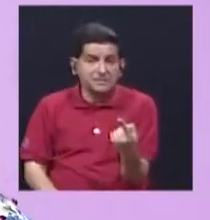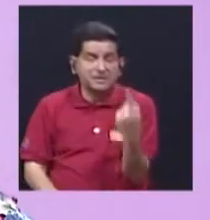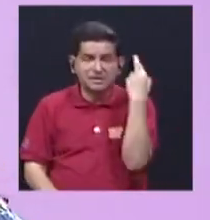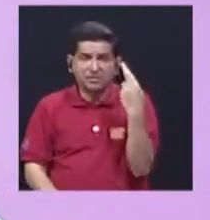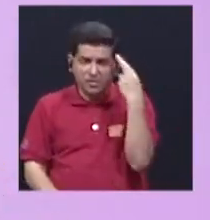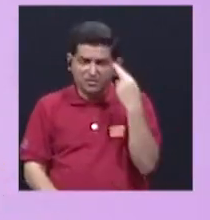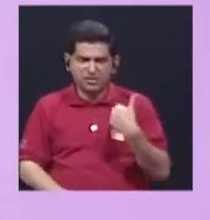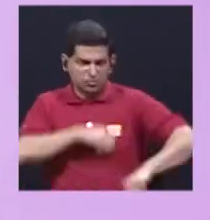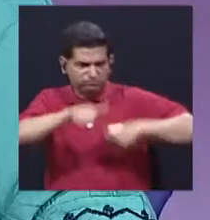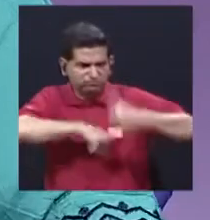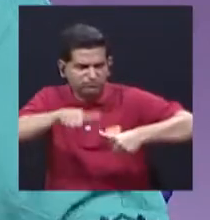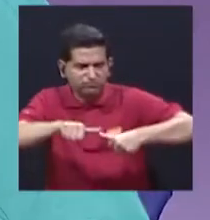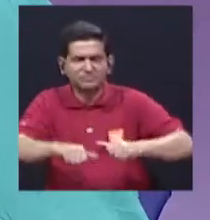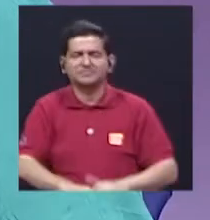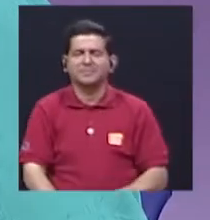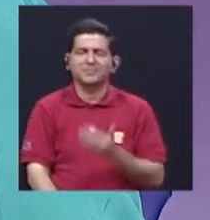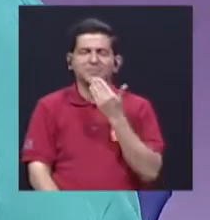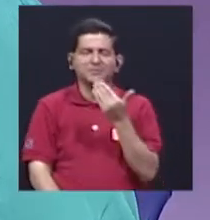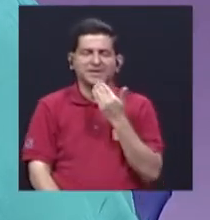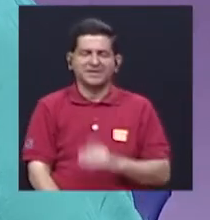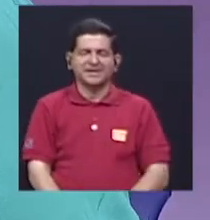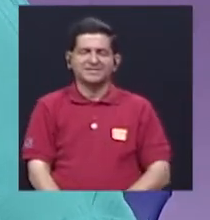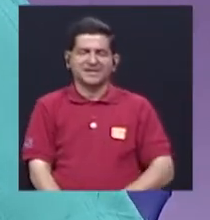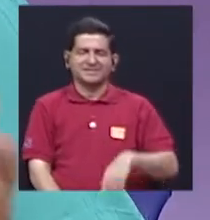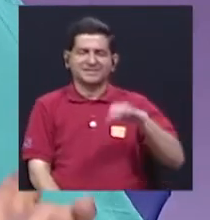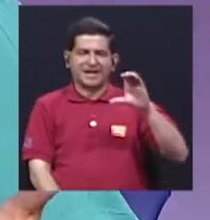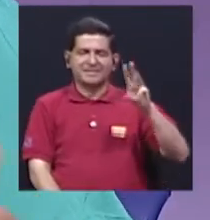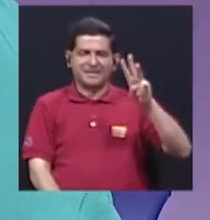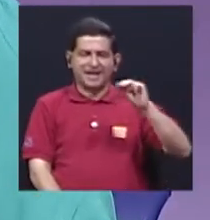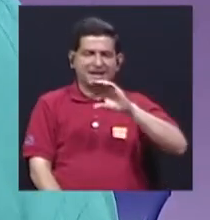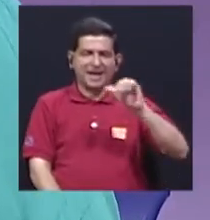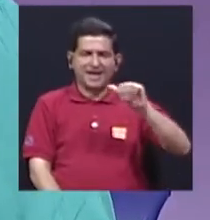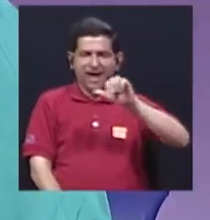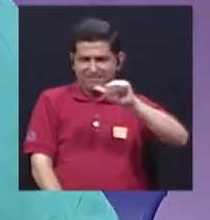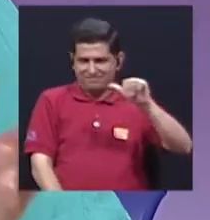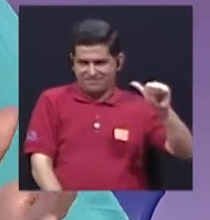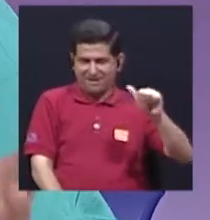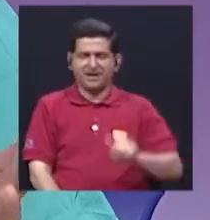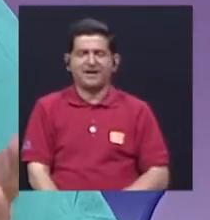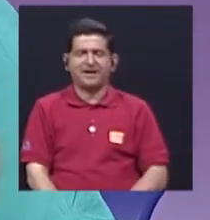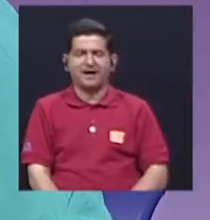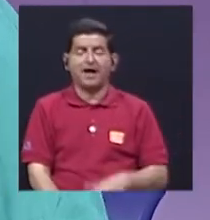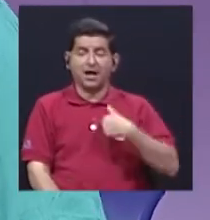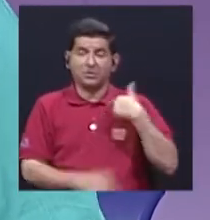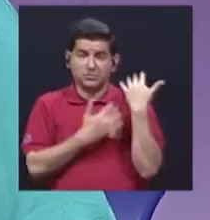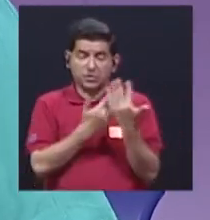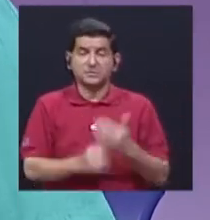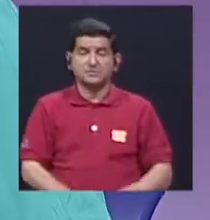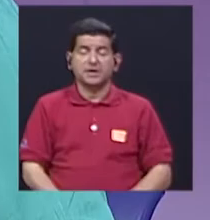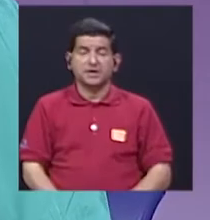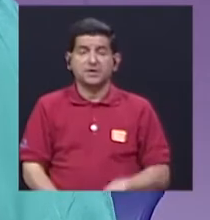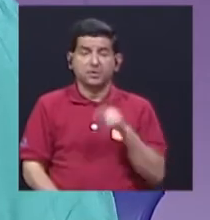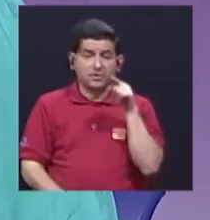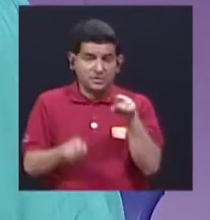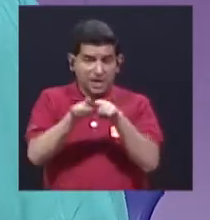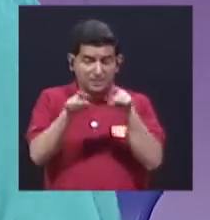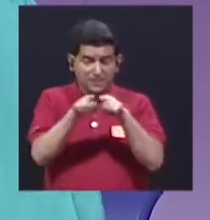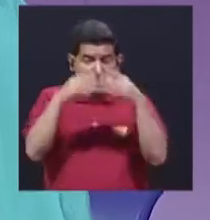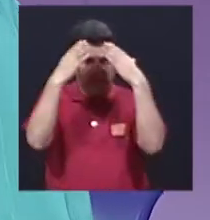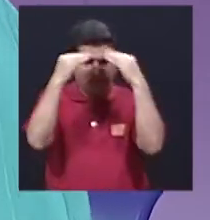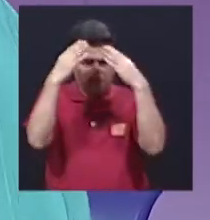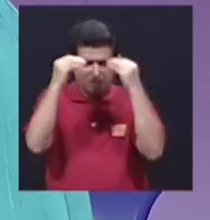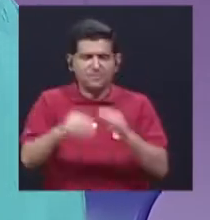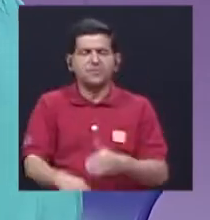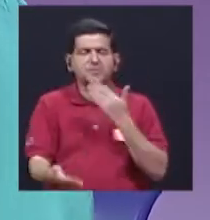eso estamos abogando. Bien, muchas gracias a Catalina y a Andrea por la información que nos han brindado. Espero que haya sido también una fuente importante de información